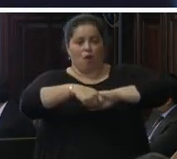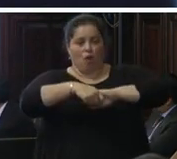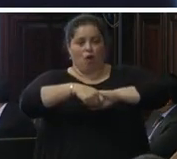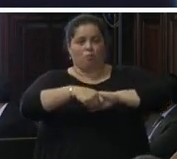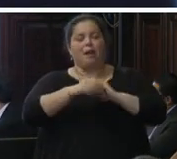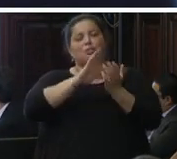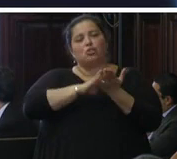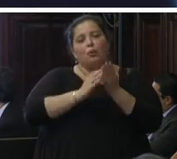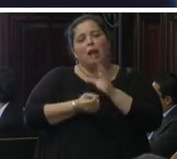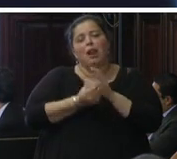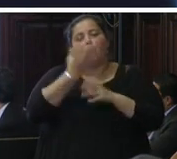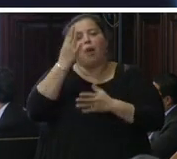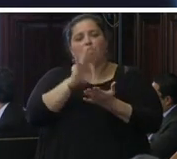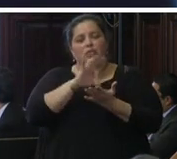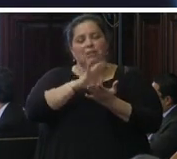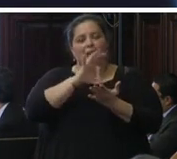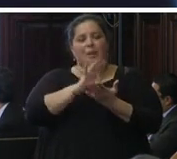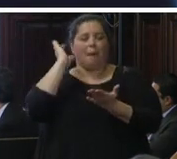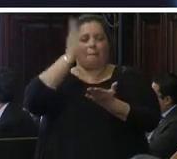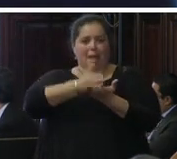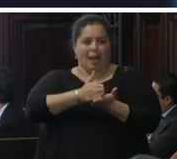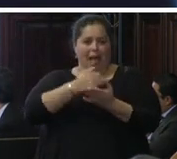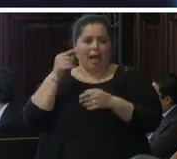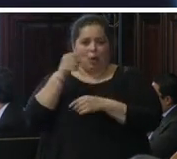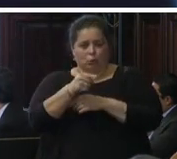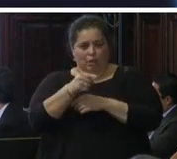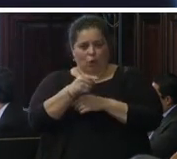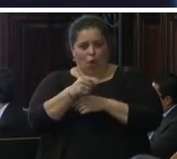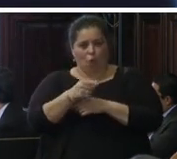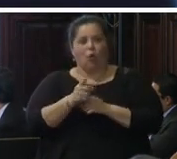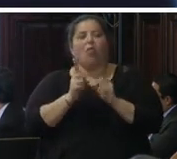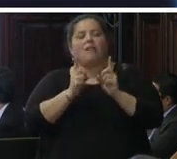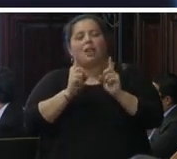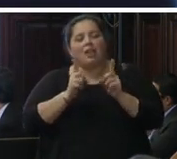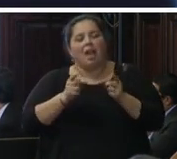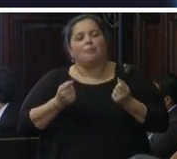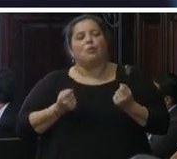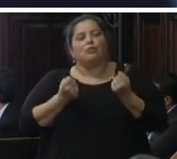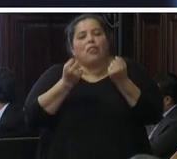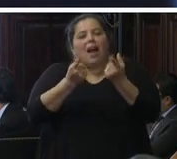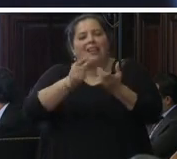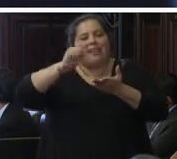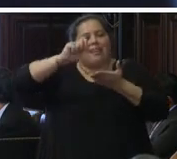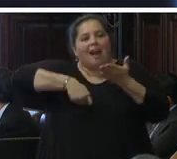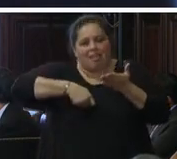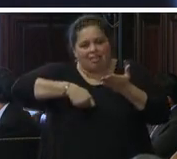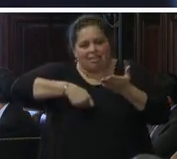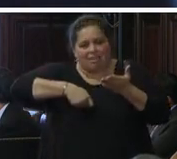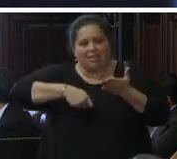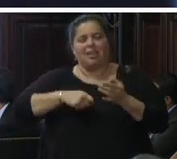nuevo sistema penal acusatorio tendría que tendríamos que garantizar que esta